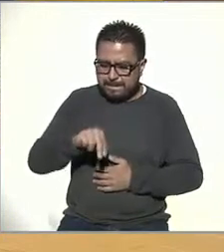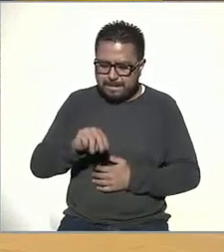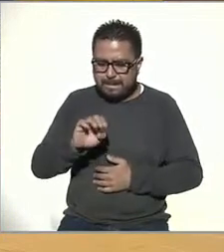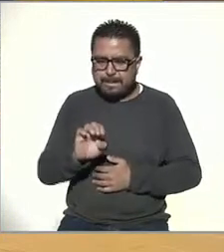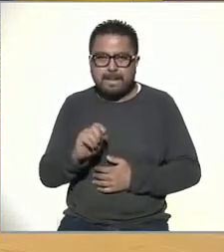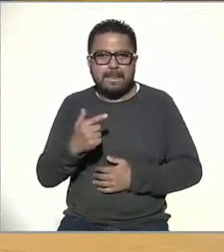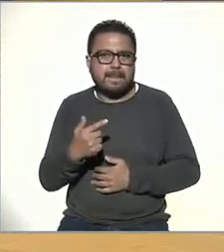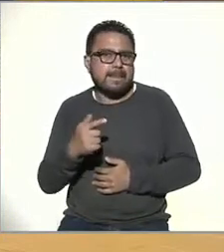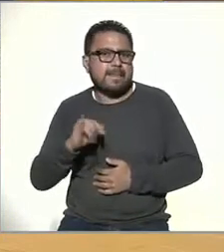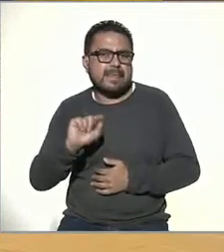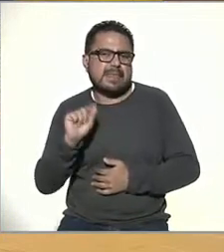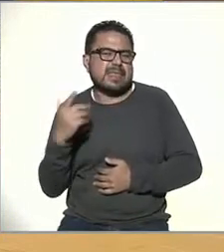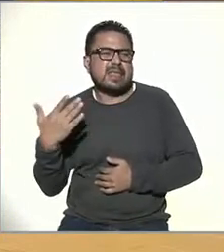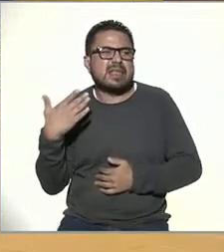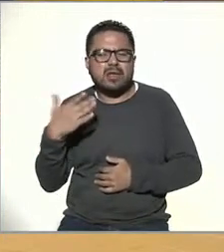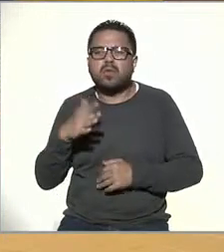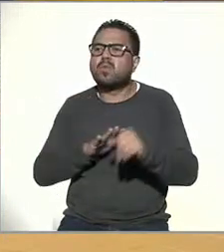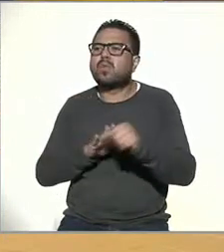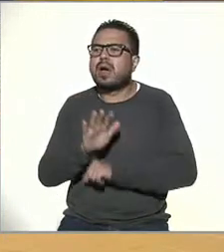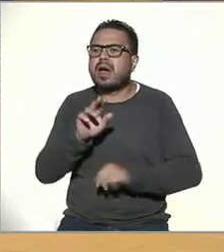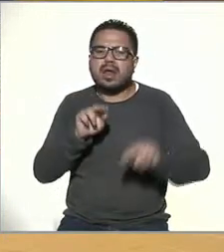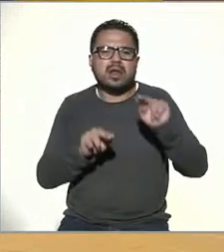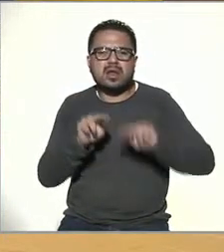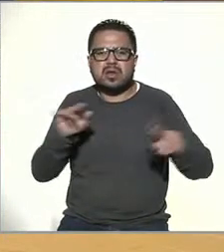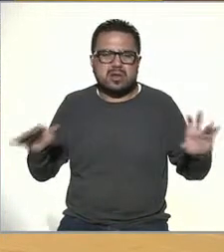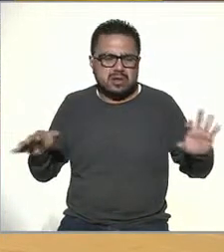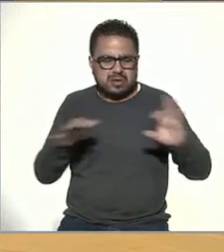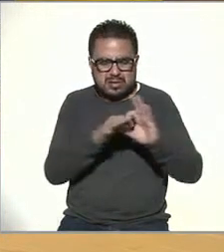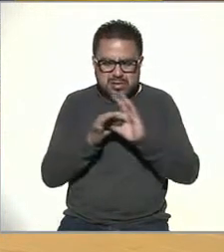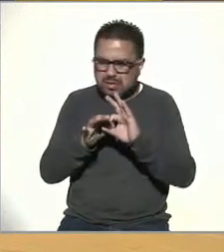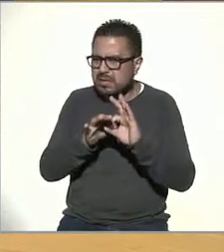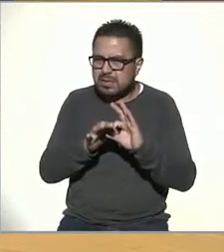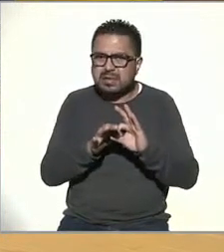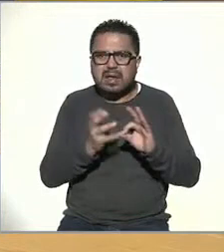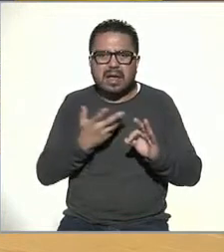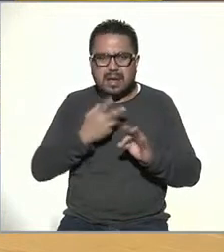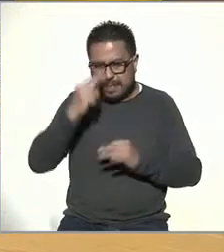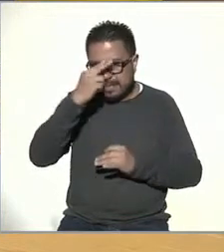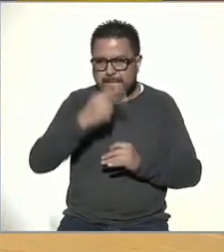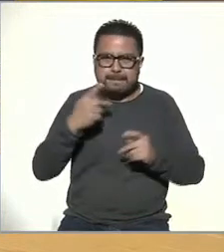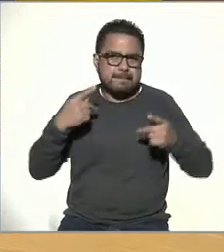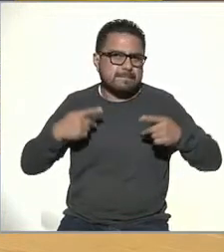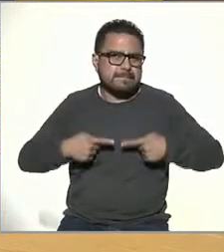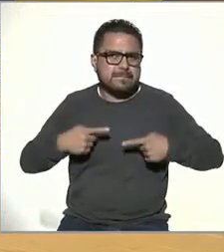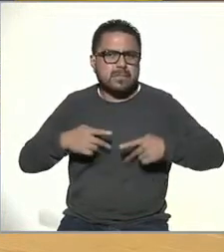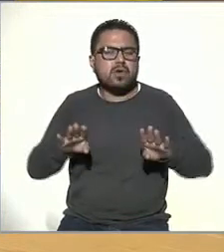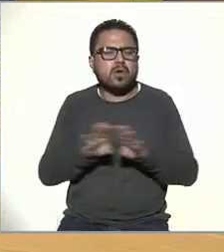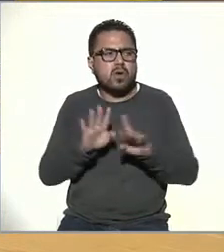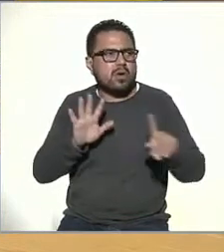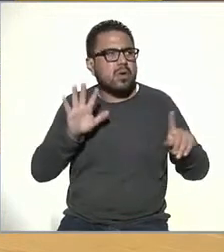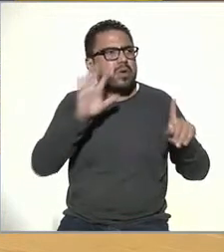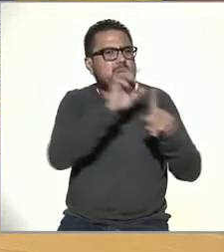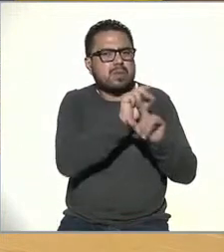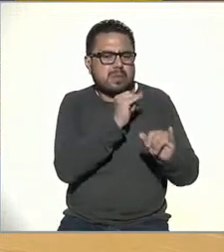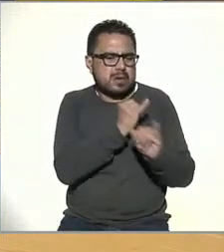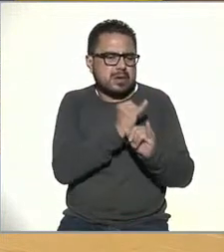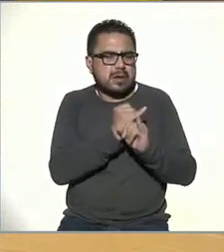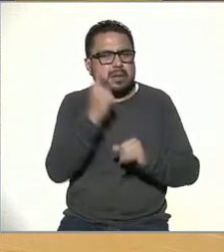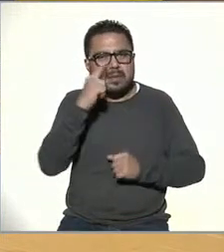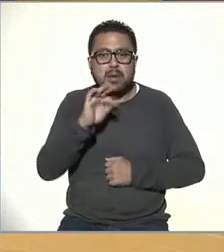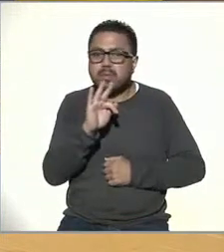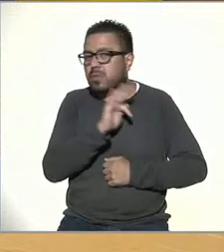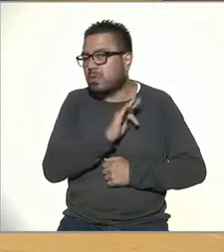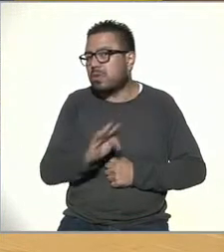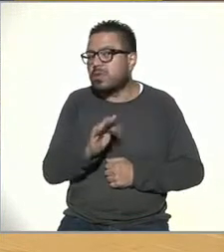reciente, ¿cuál es este nivel de conectividad que tenemos los mexicanos? ¿Cómo se ha alcanzado la conectividad para poder,